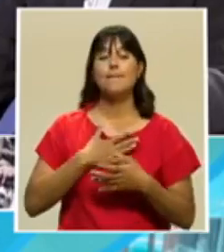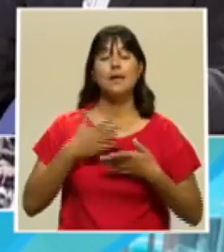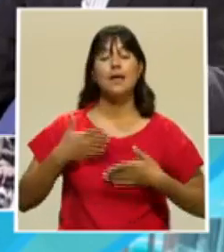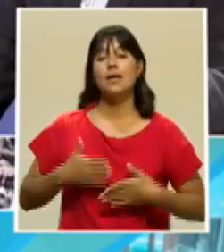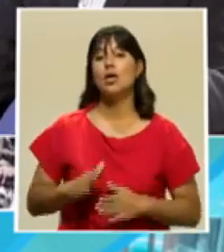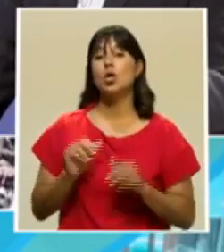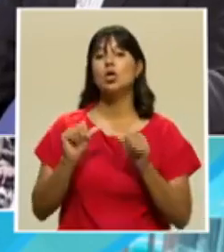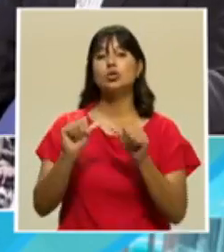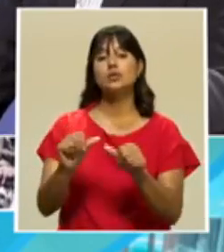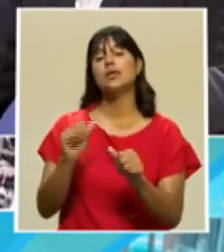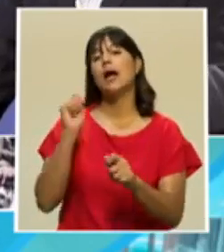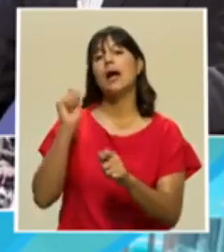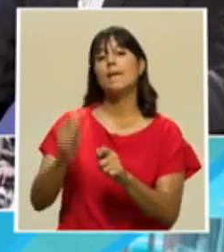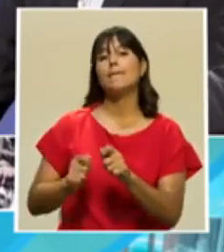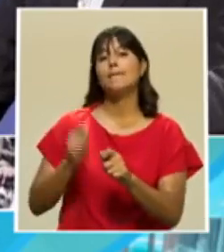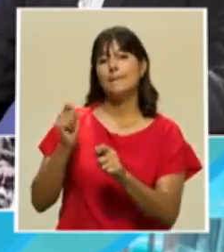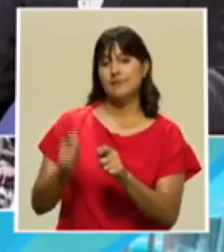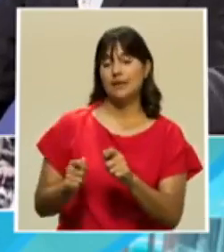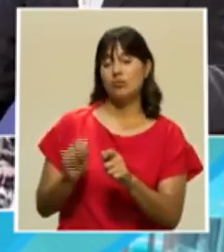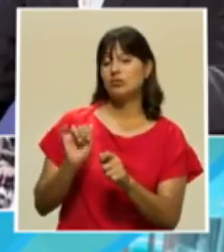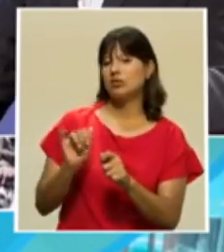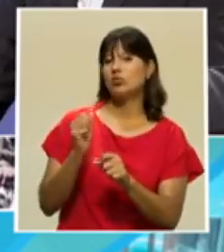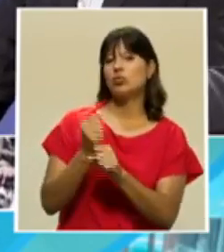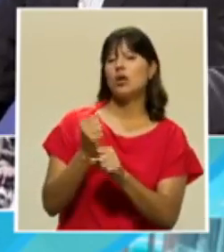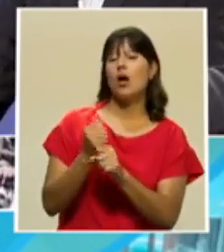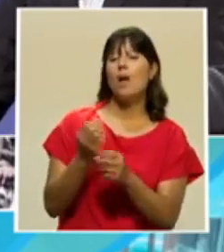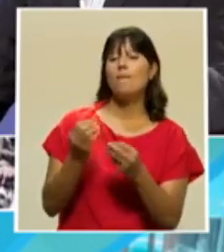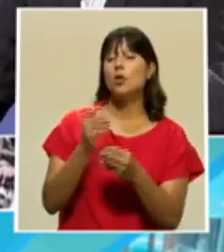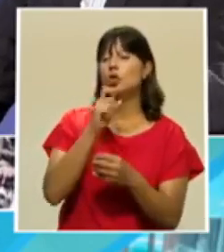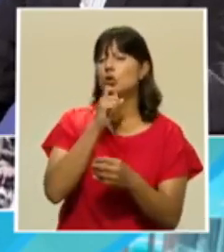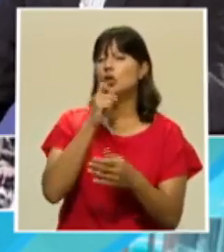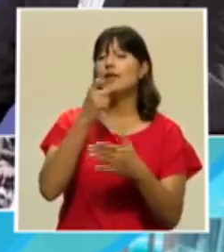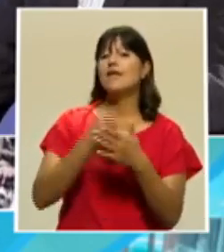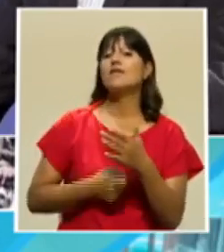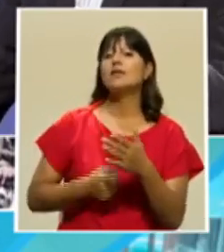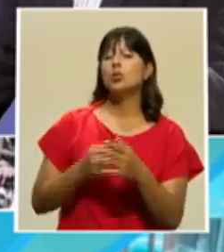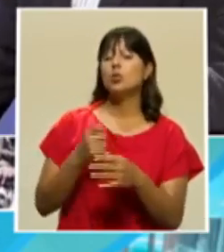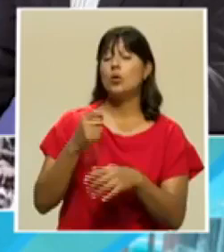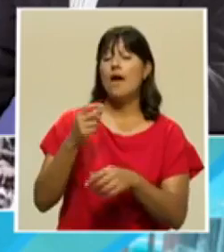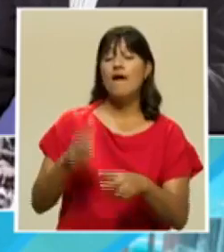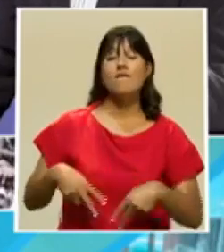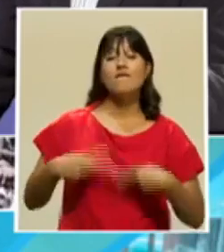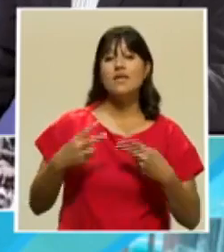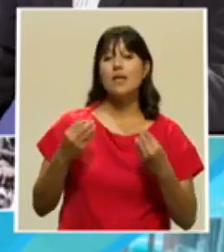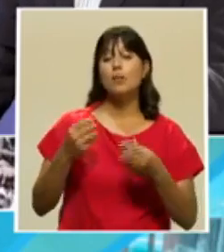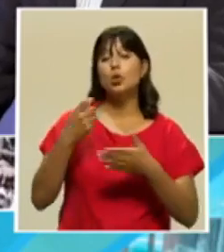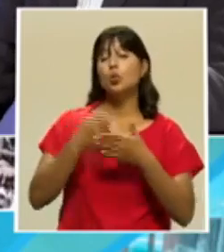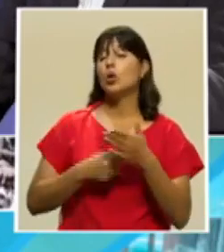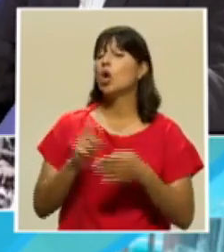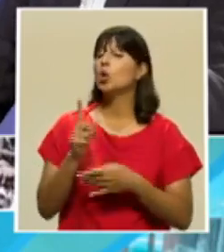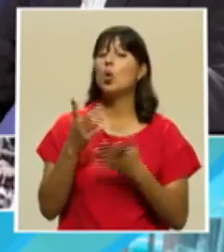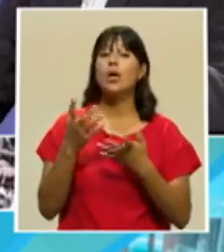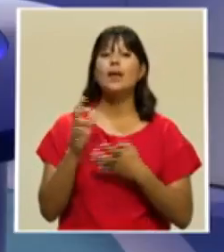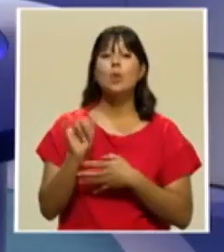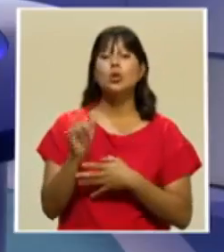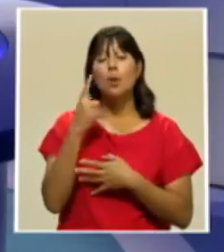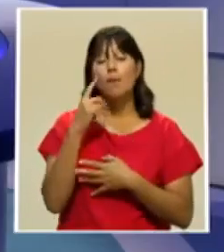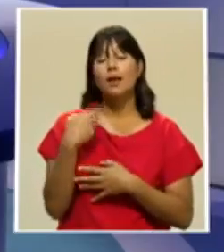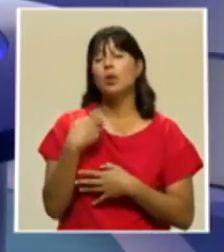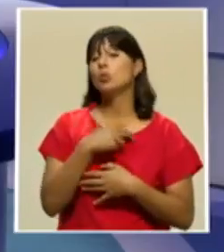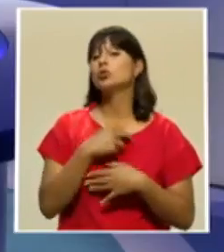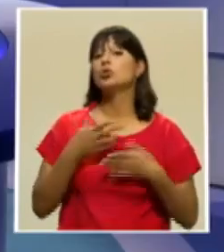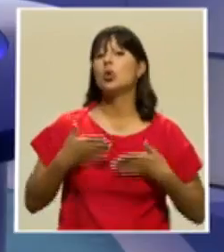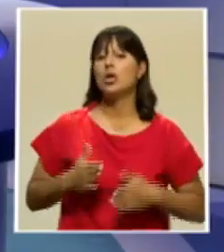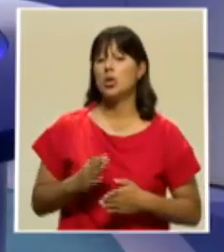sigan siendo pescadores. Es muy duro, es muy difícil, es una vida muy dura, no la queremos para nuestros hijos. Y con toda